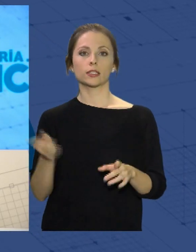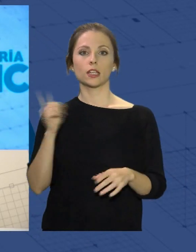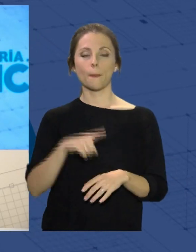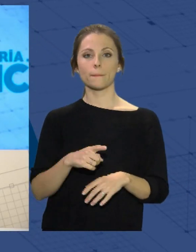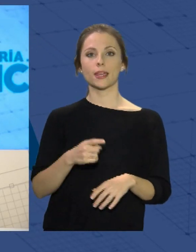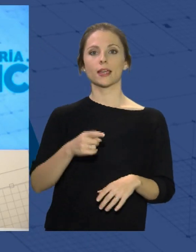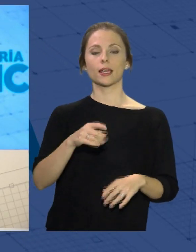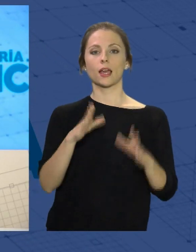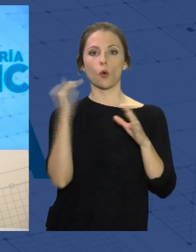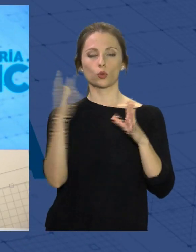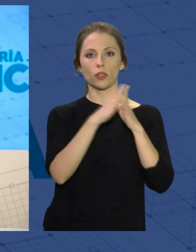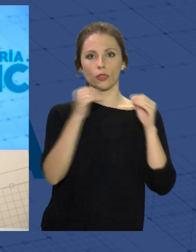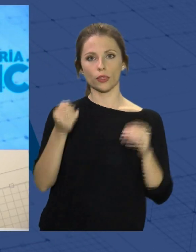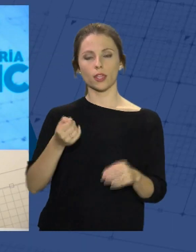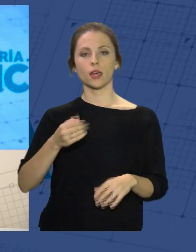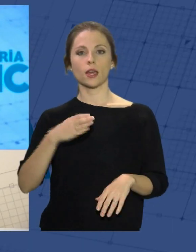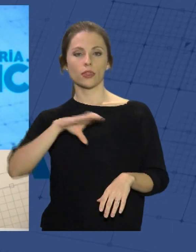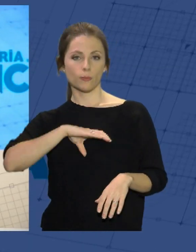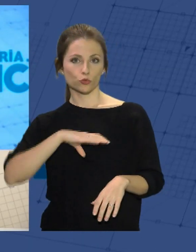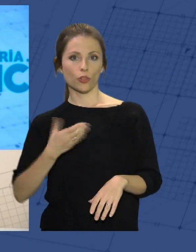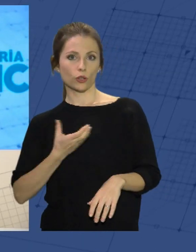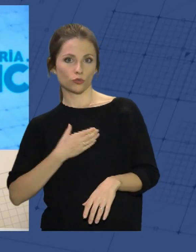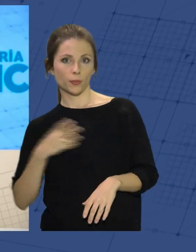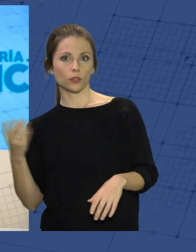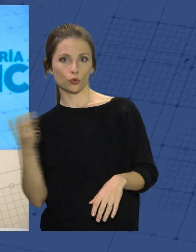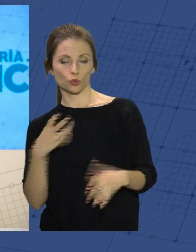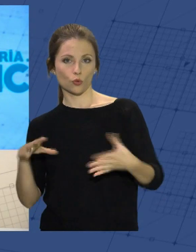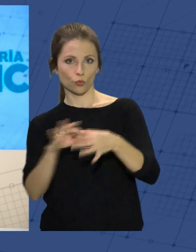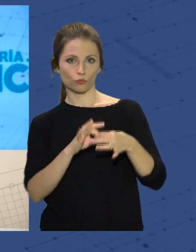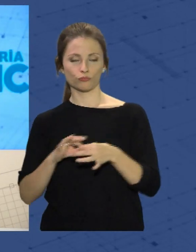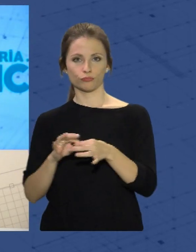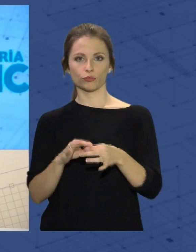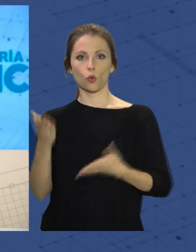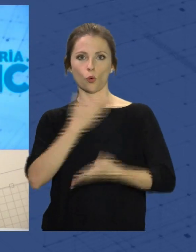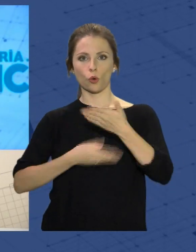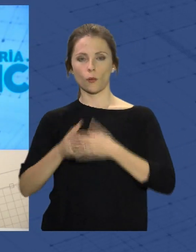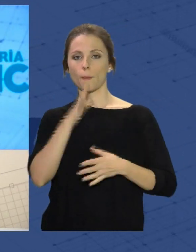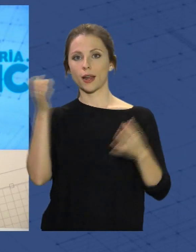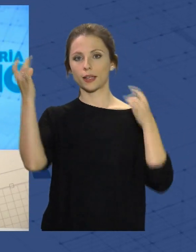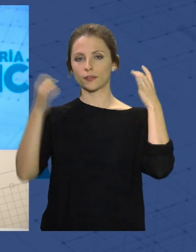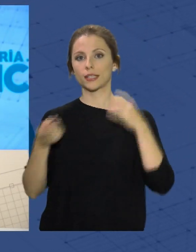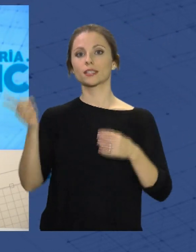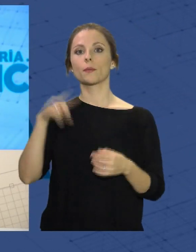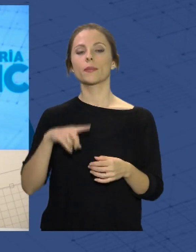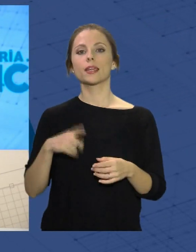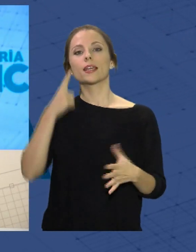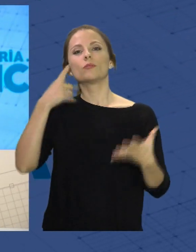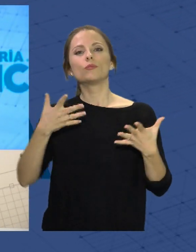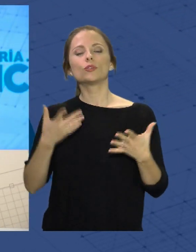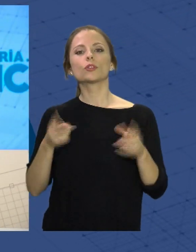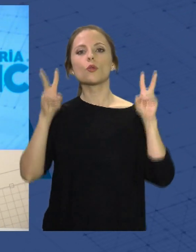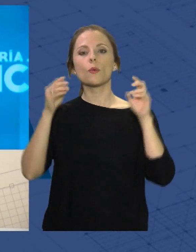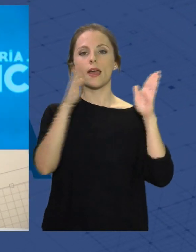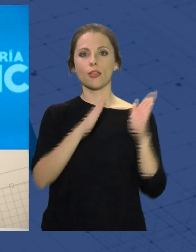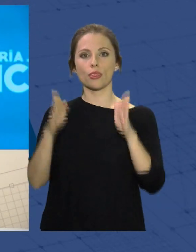y Ayuntamiento de Almería han preparado un extenso programa de actividades. Además nos hacíamos eco de cómo será una nueva edición del